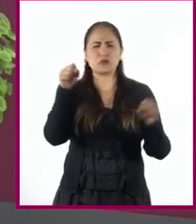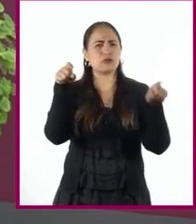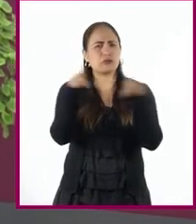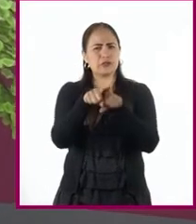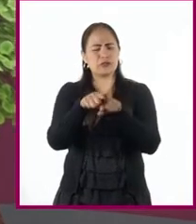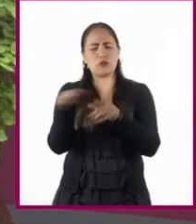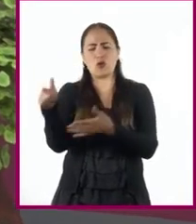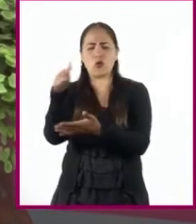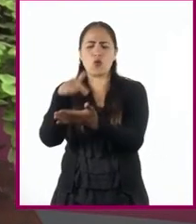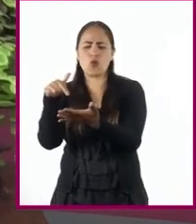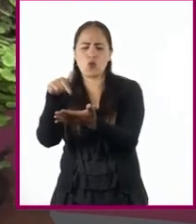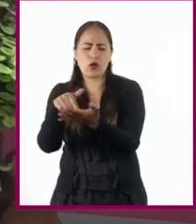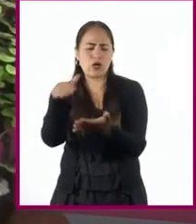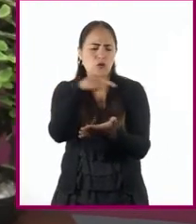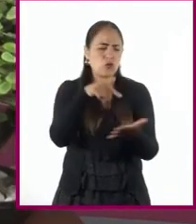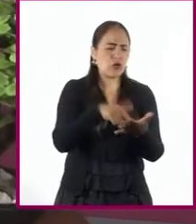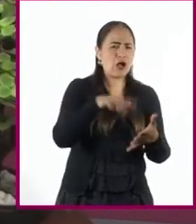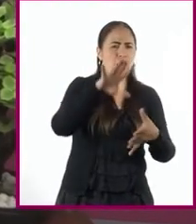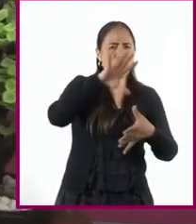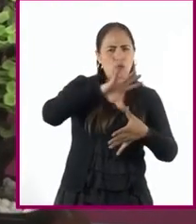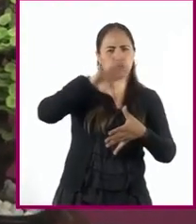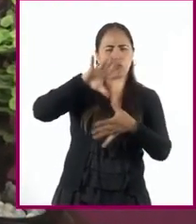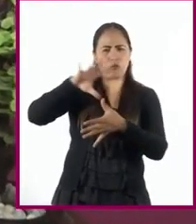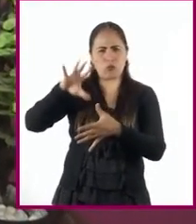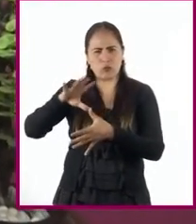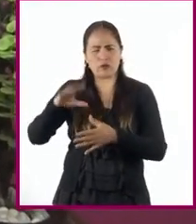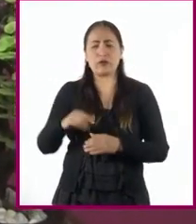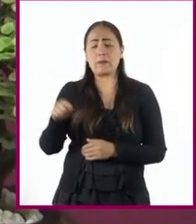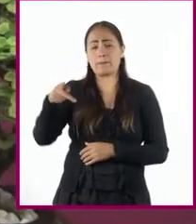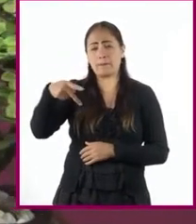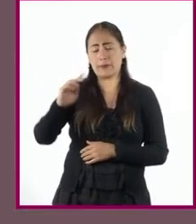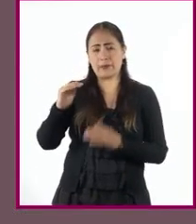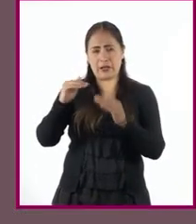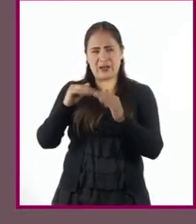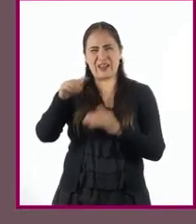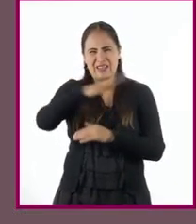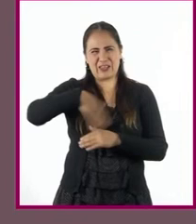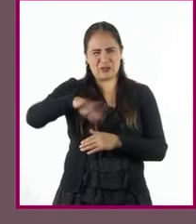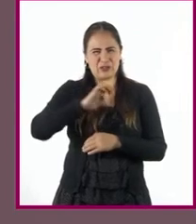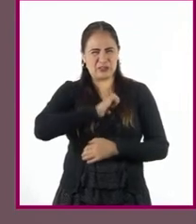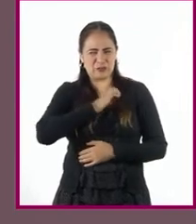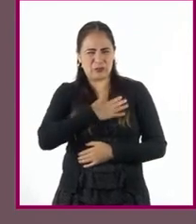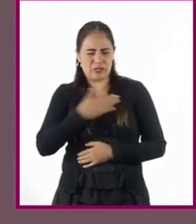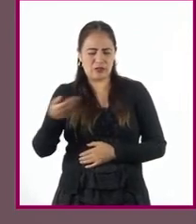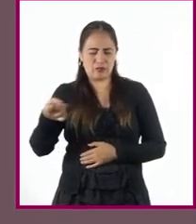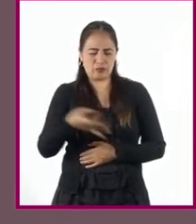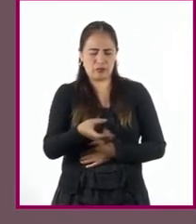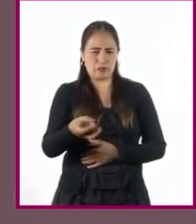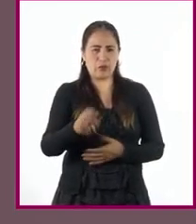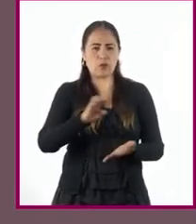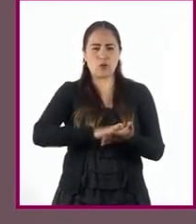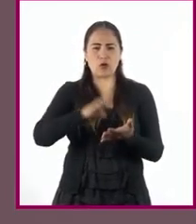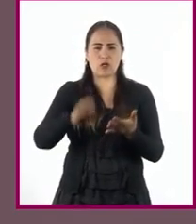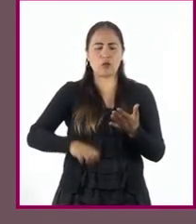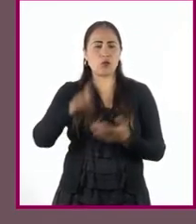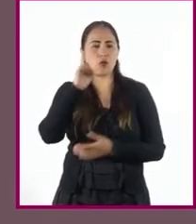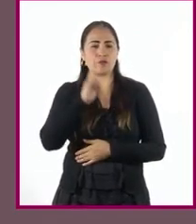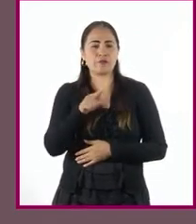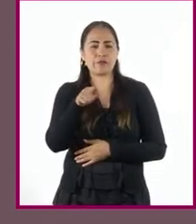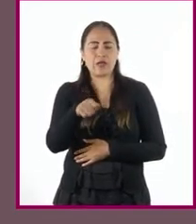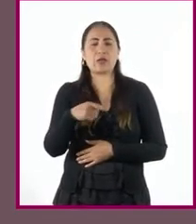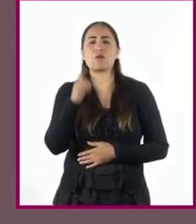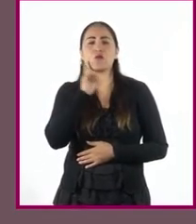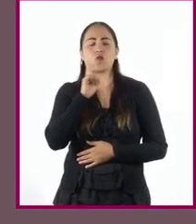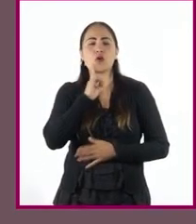diferentes partes del continente sometidas al dominio español. Podemos destacar, por ejemplo, la importante